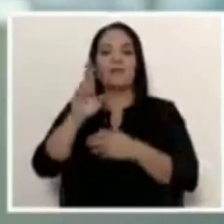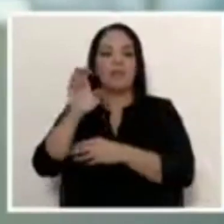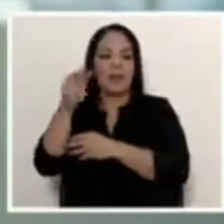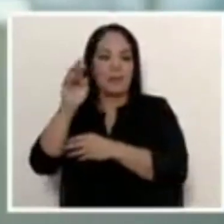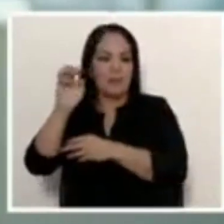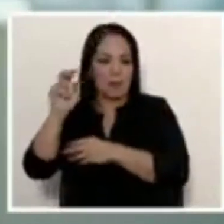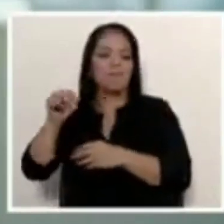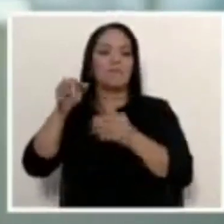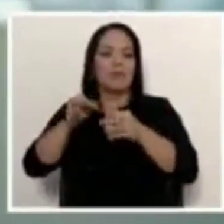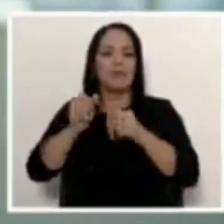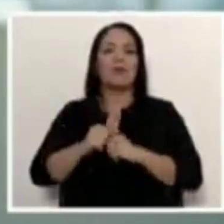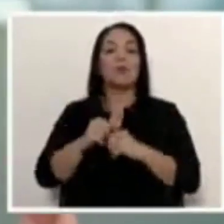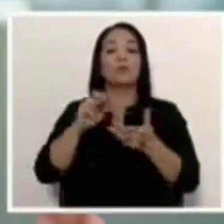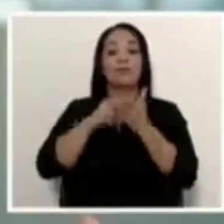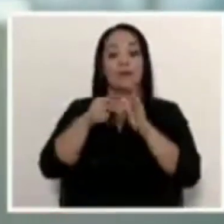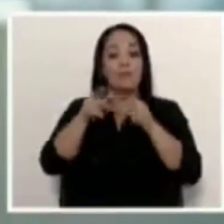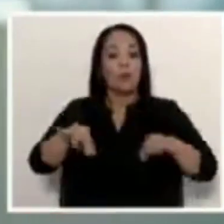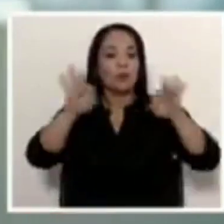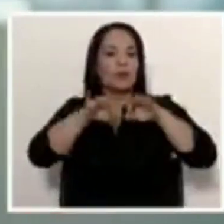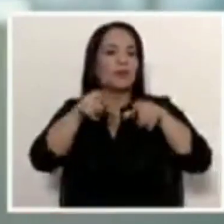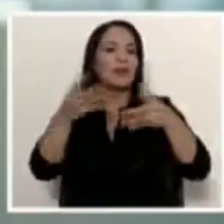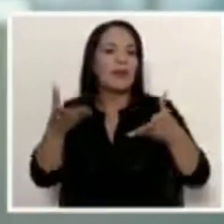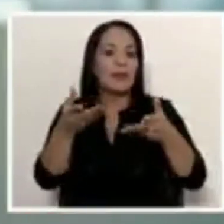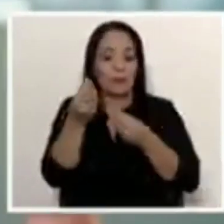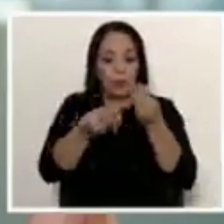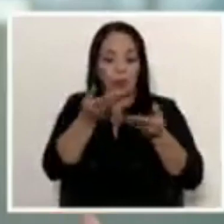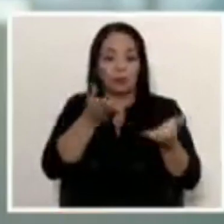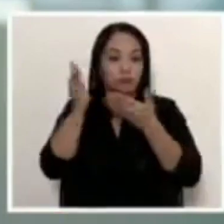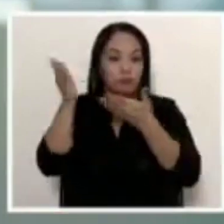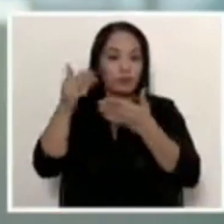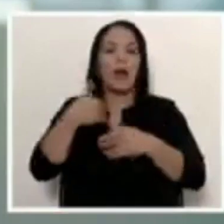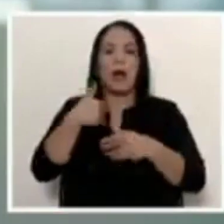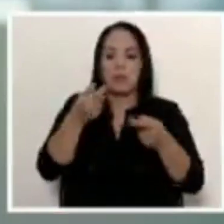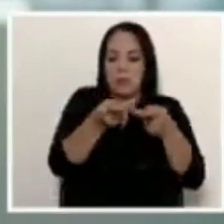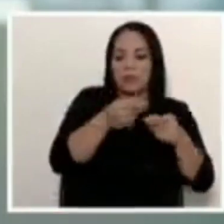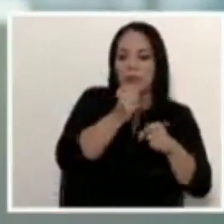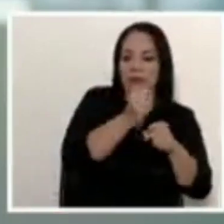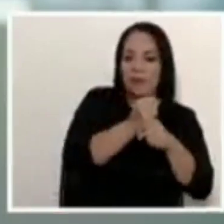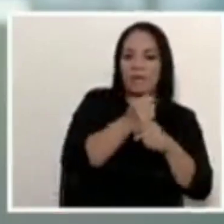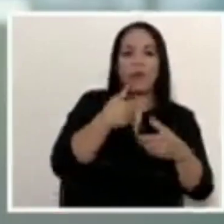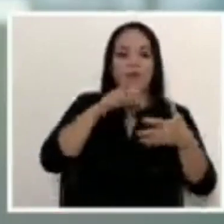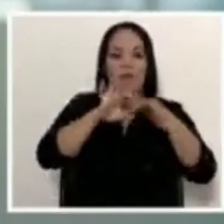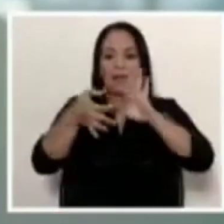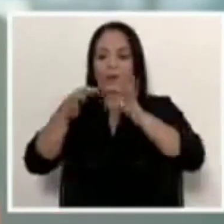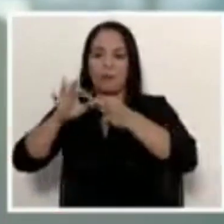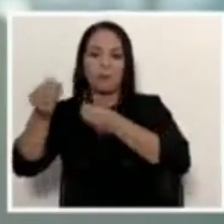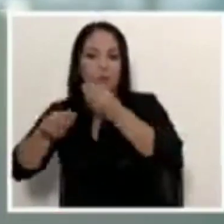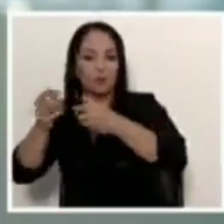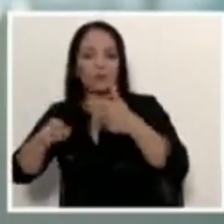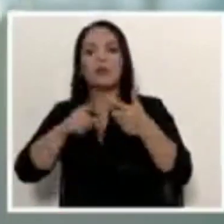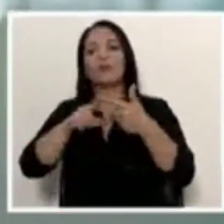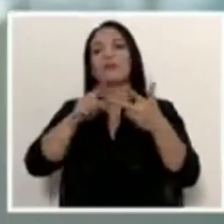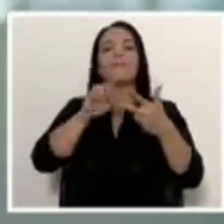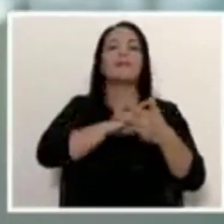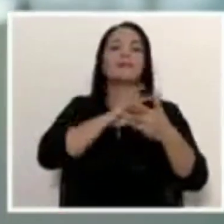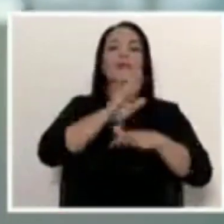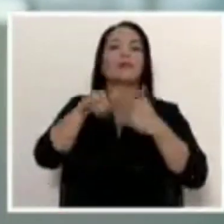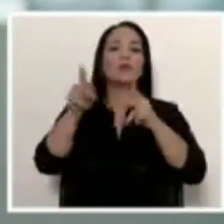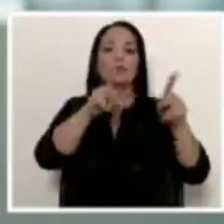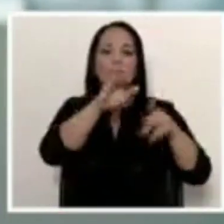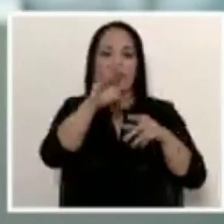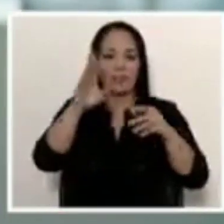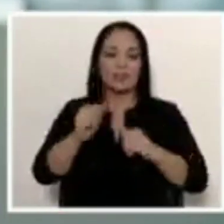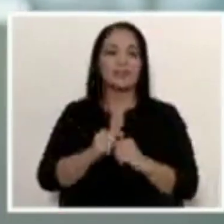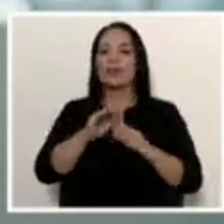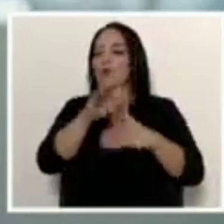por qué esto es importante? Porque detrás de estas exportaciones hay empleo, hay encadenamientos y hay bienestar para todos los costarricenses